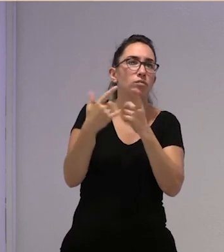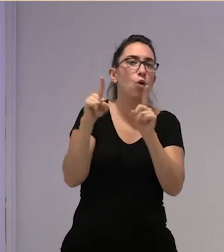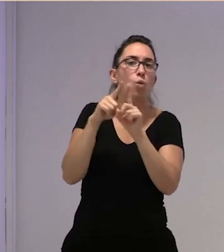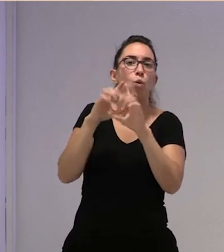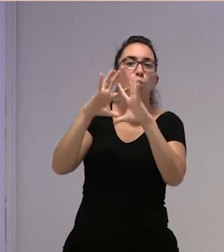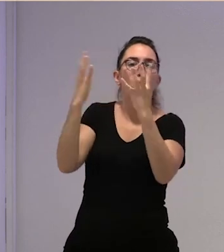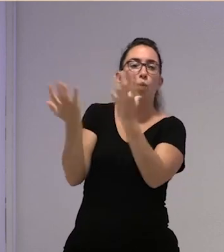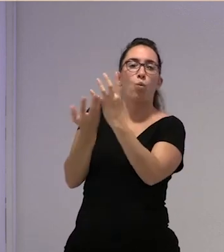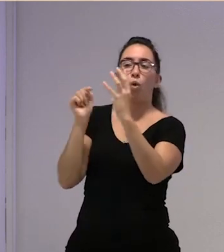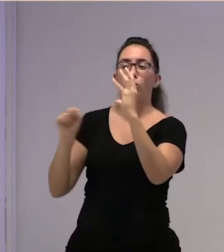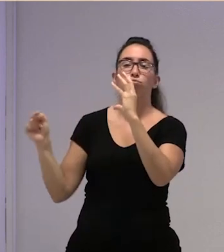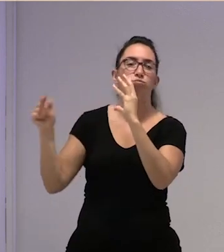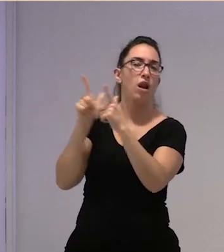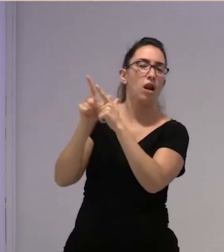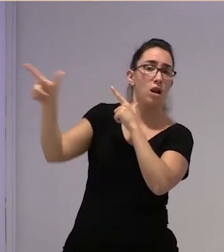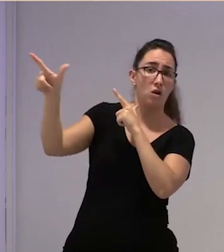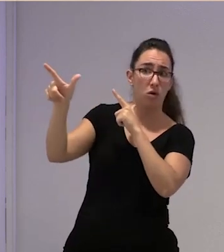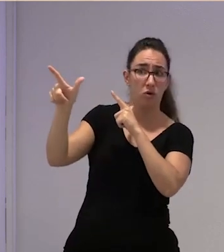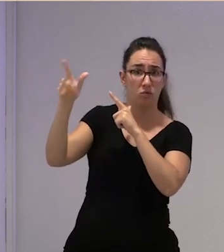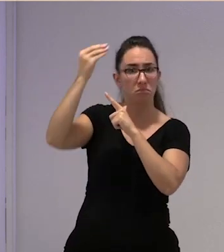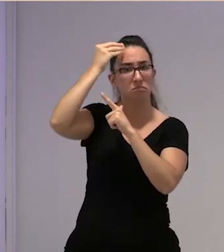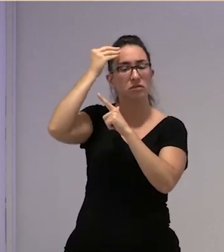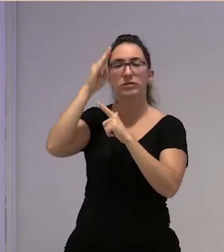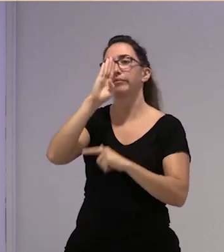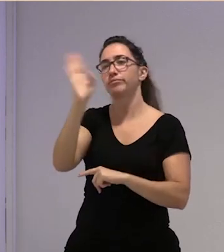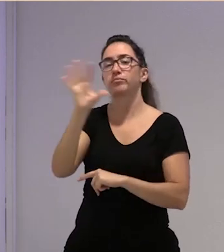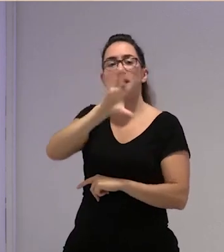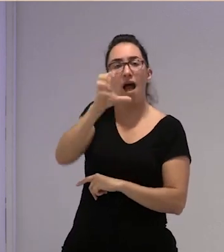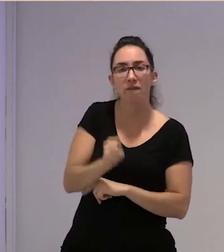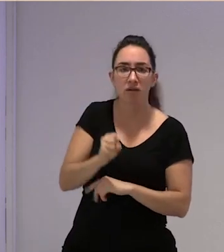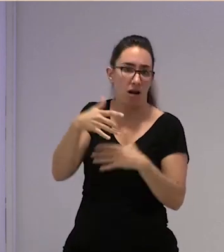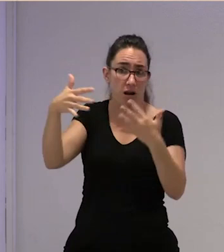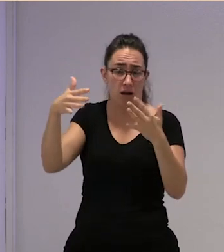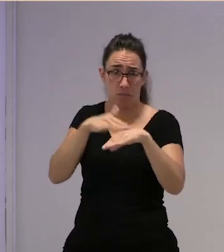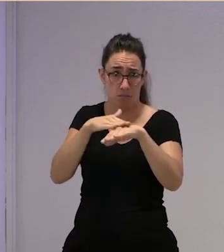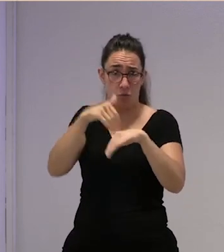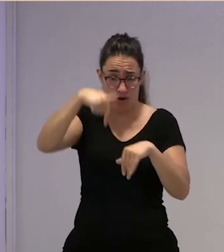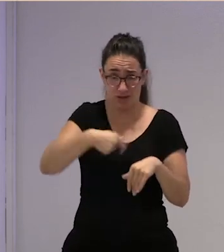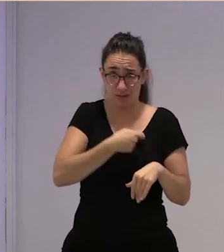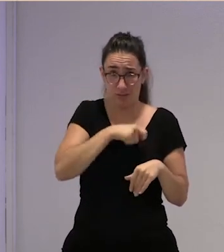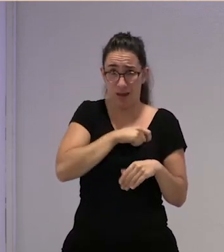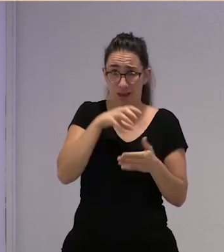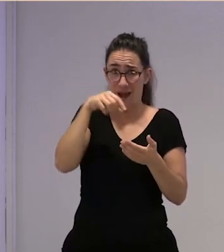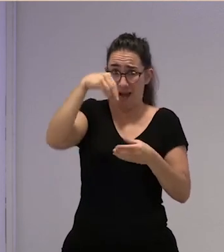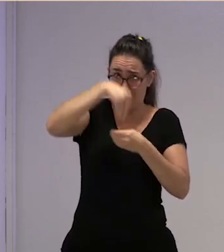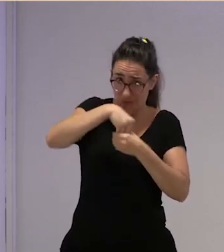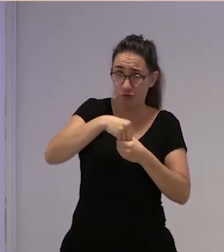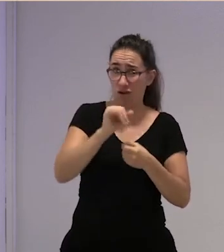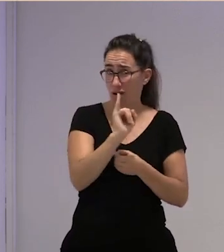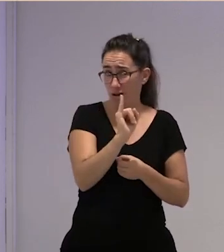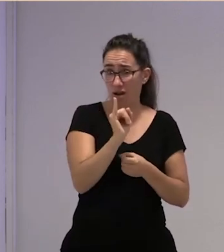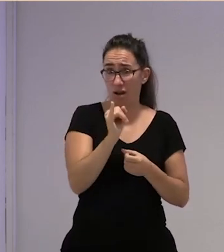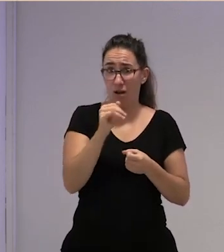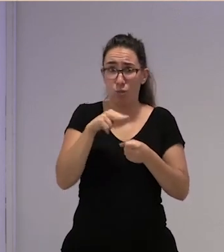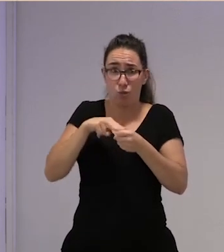tercermundistas y pensamos directamente en el continente africano y demás pero es que no es que lo tenemos aquí en este país y lo tenemos en